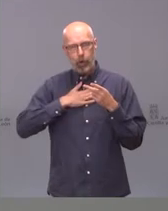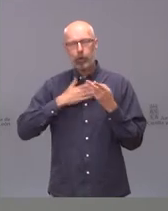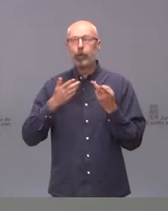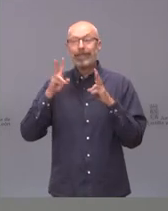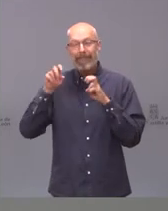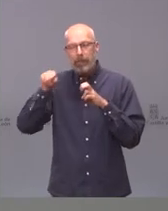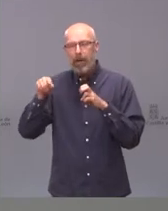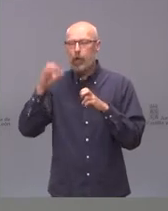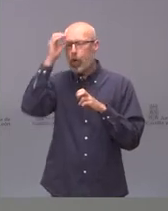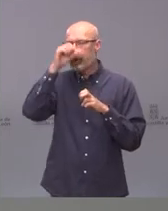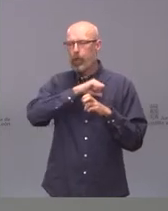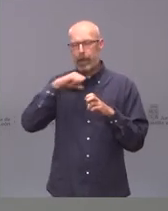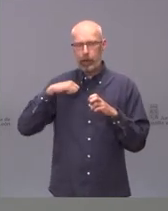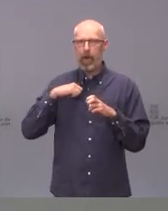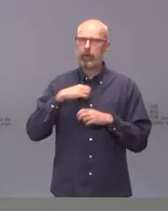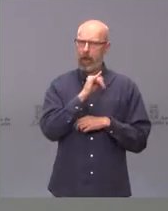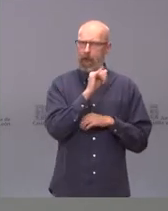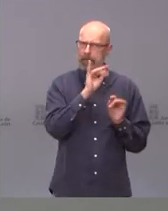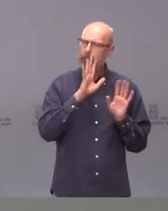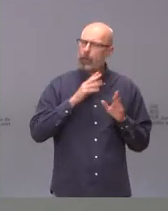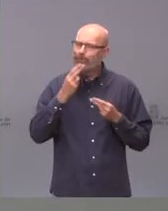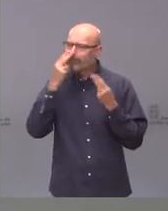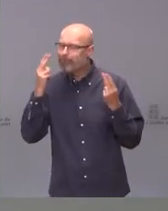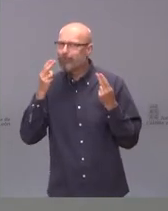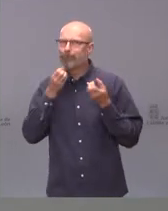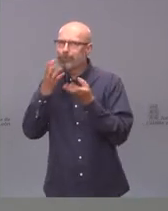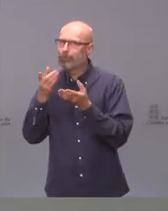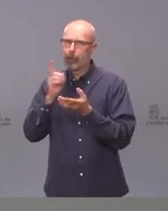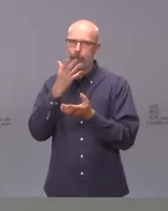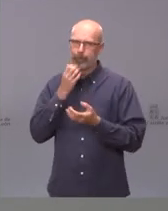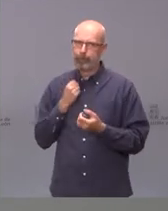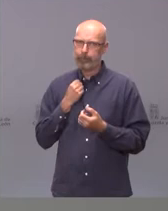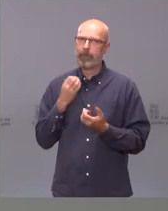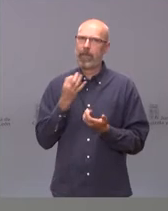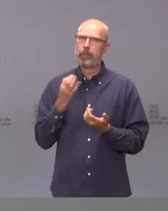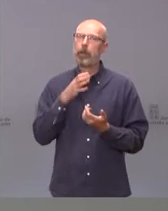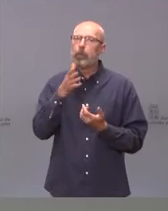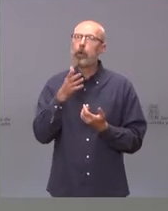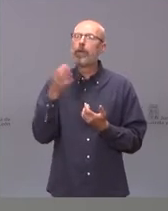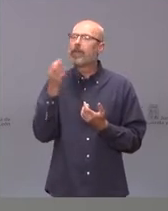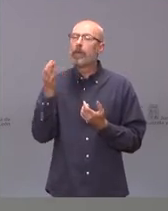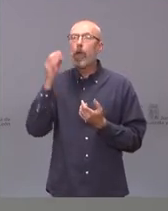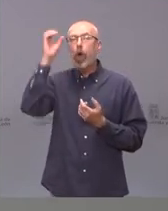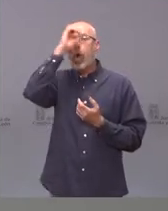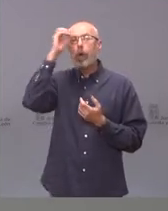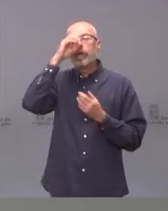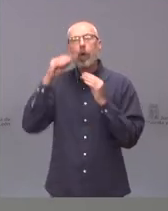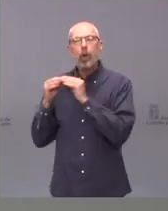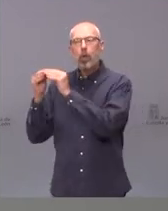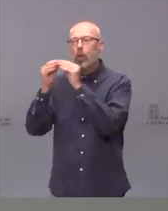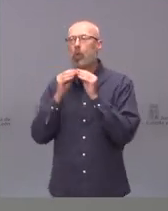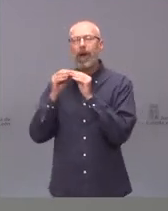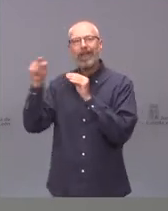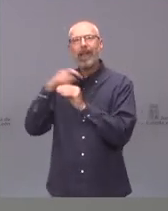opiniones personales, aunque las tengo, pero creo que lo que tenemos que hacer es tener la opinión unánime que la Comisión de Salud Pública y